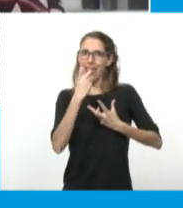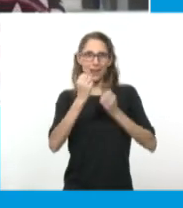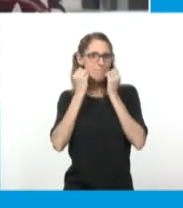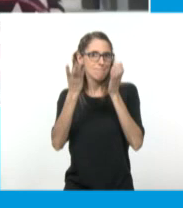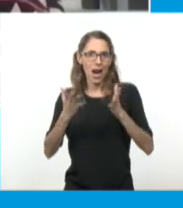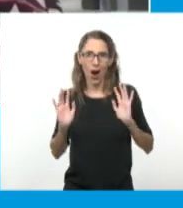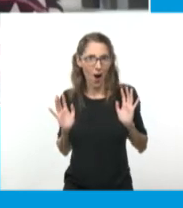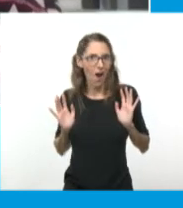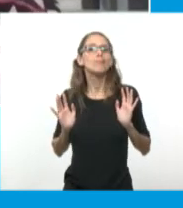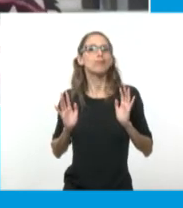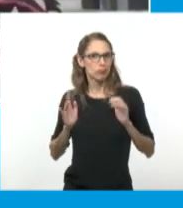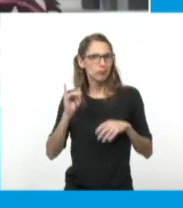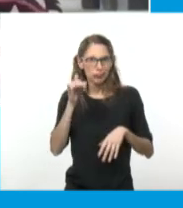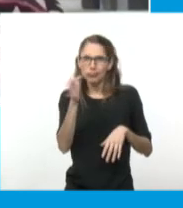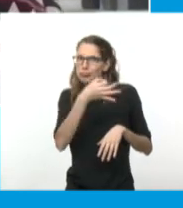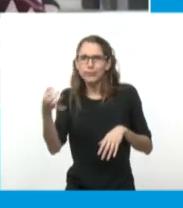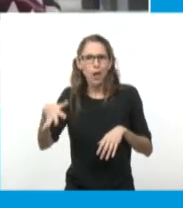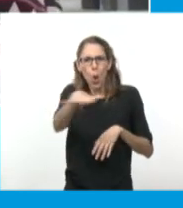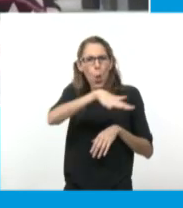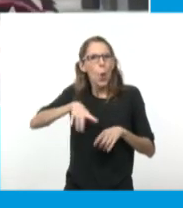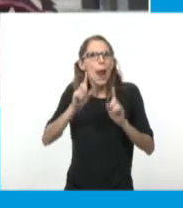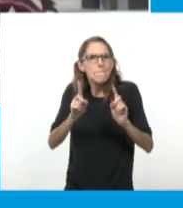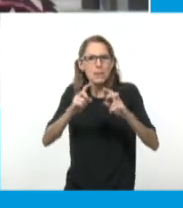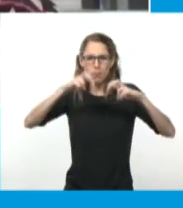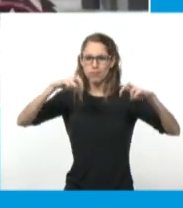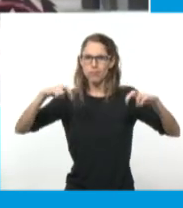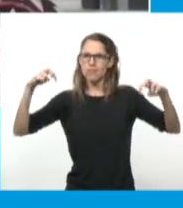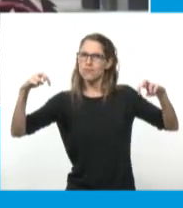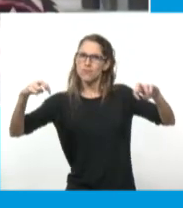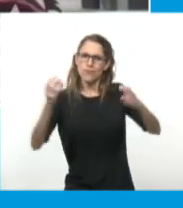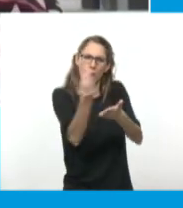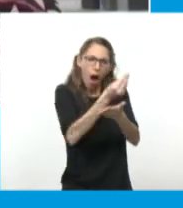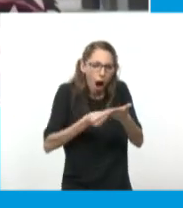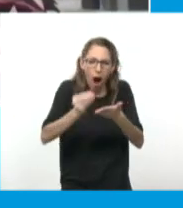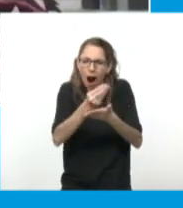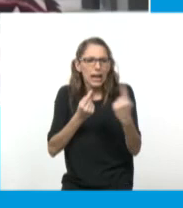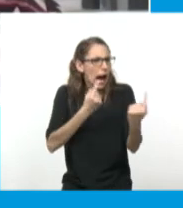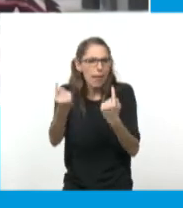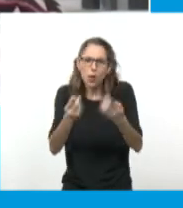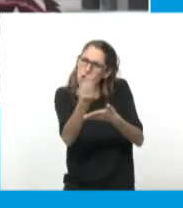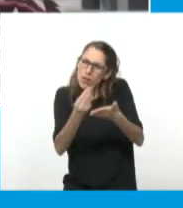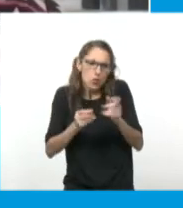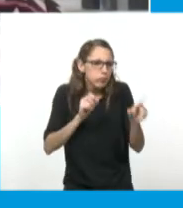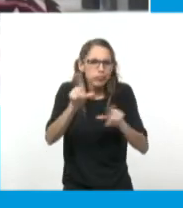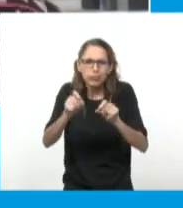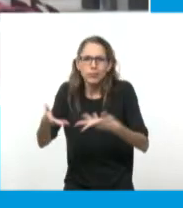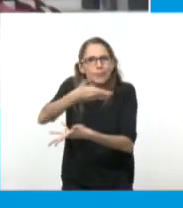Sí, es buenísimo dibujar de a grupos, está un poco, me parece que así se